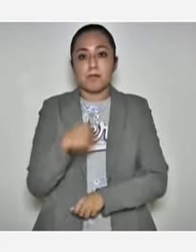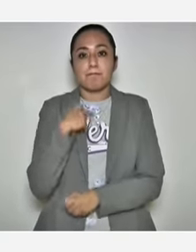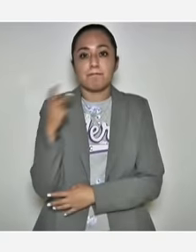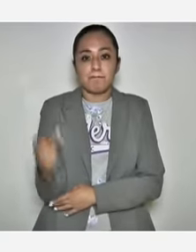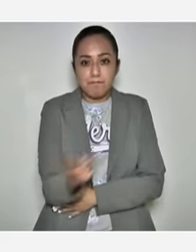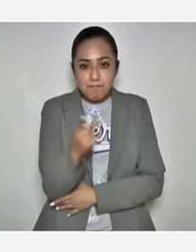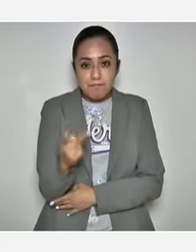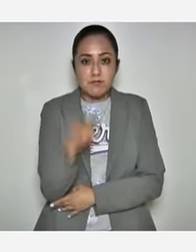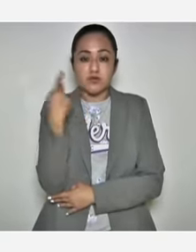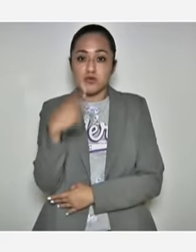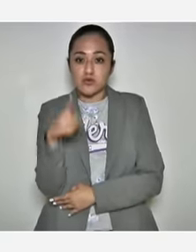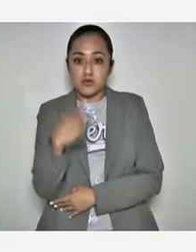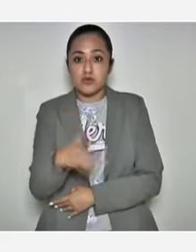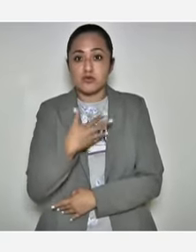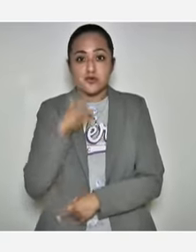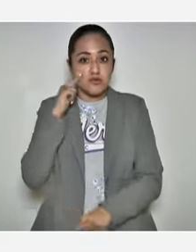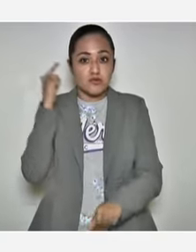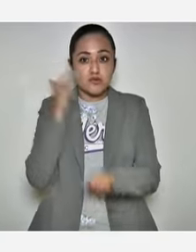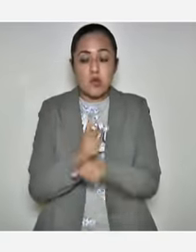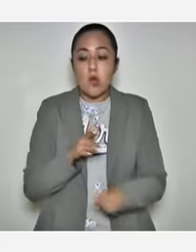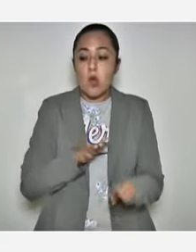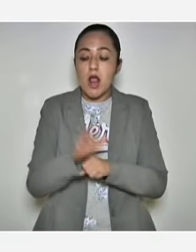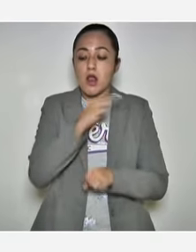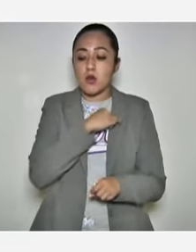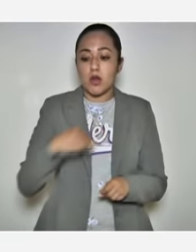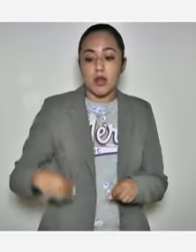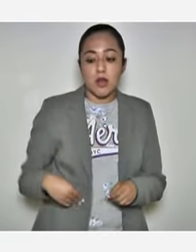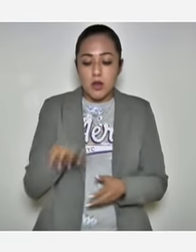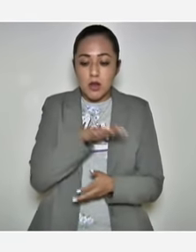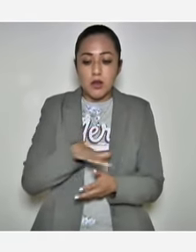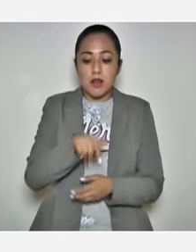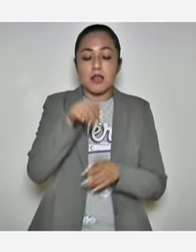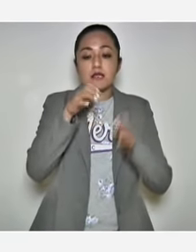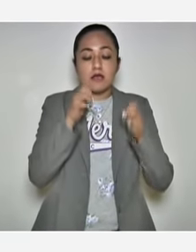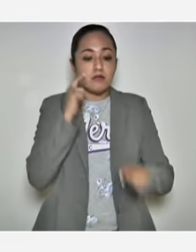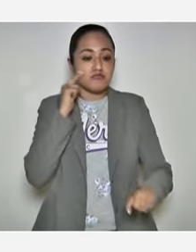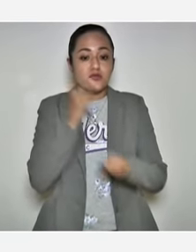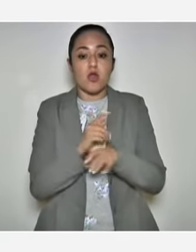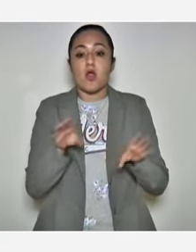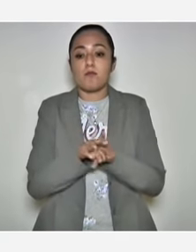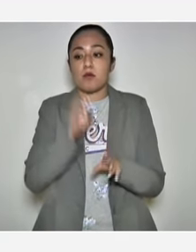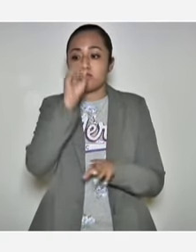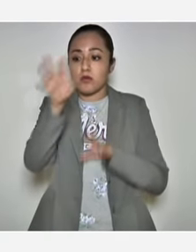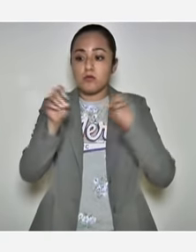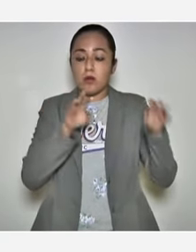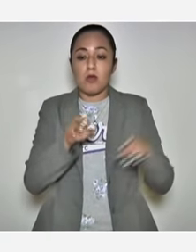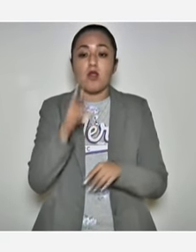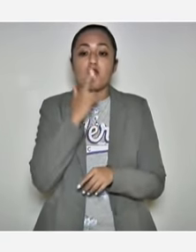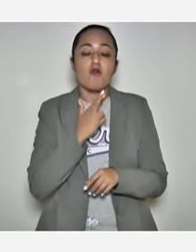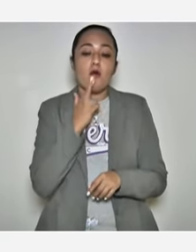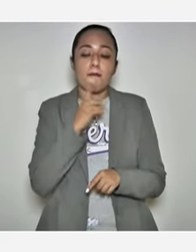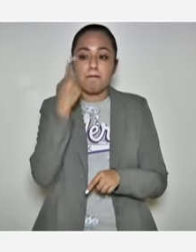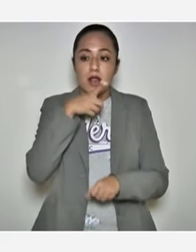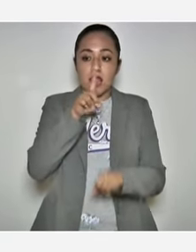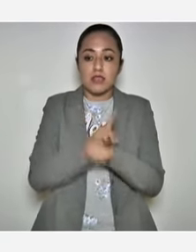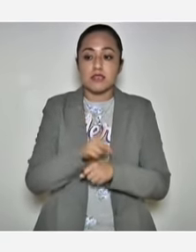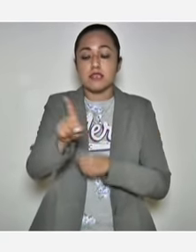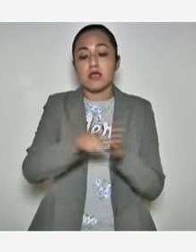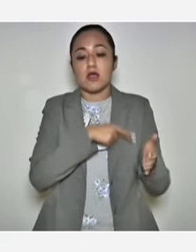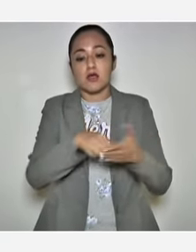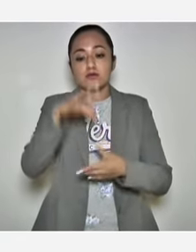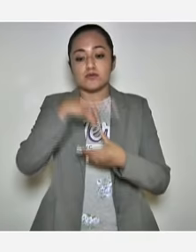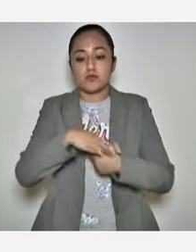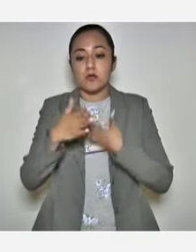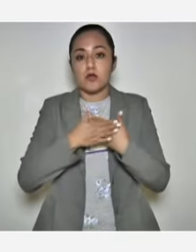preguntarle si ustedes tienen detectados qué municipios y regiones están identificados como focos rojos para el día de la elección,